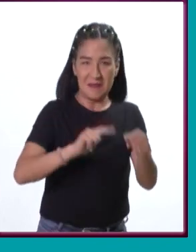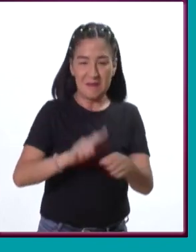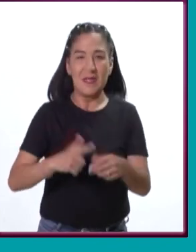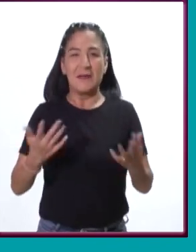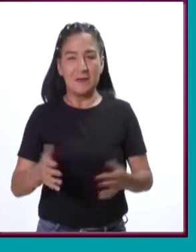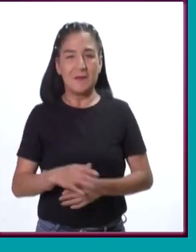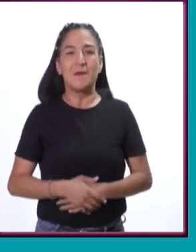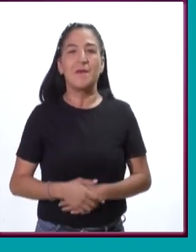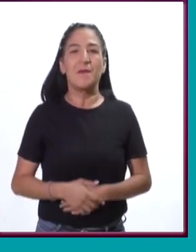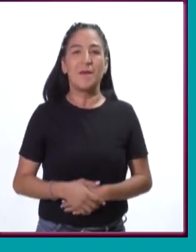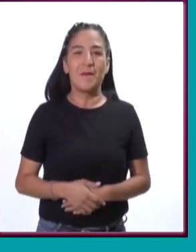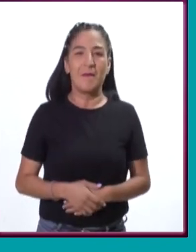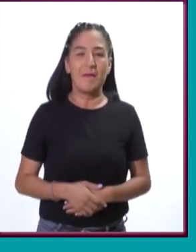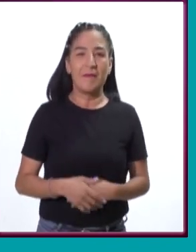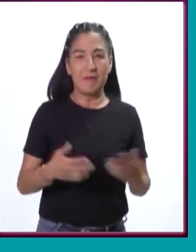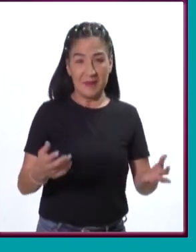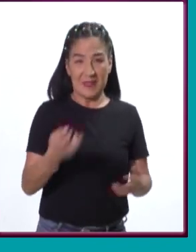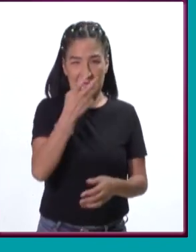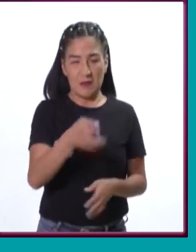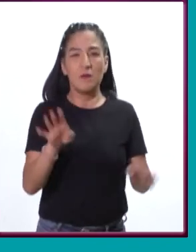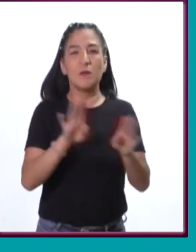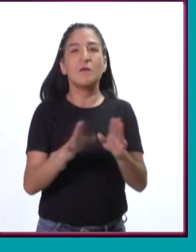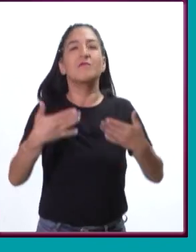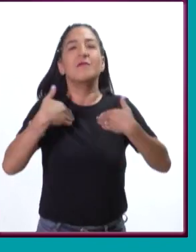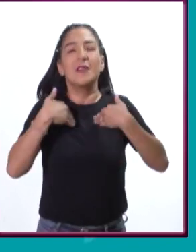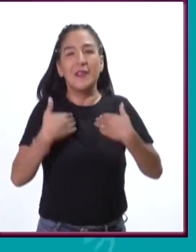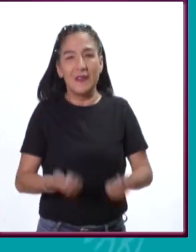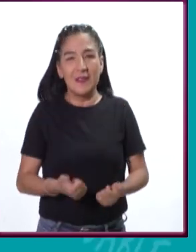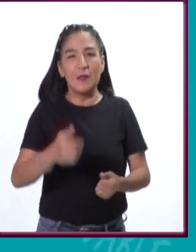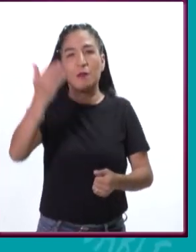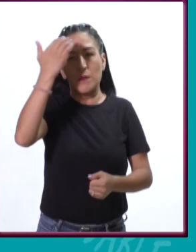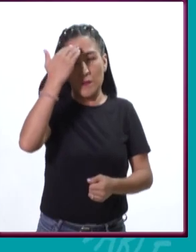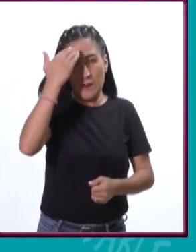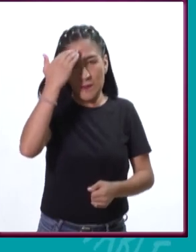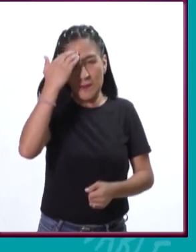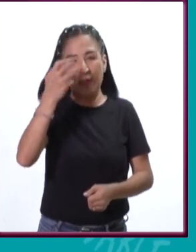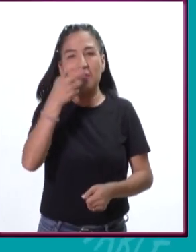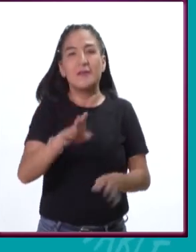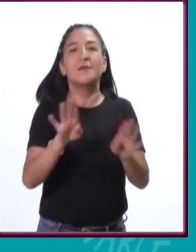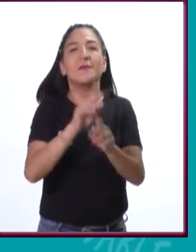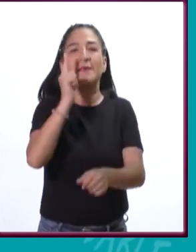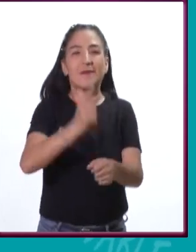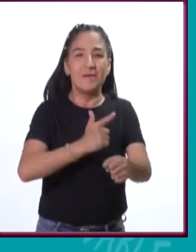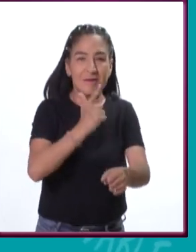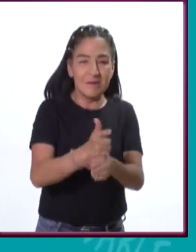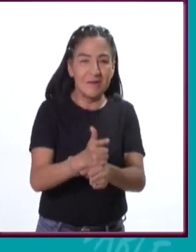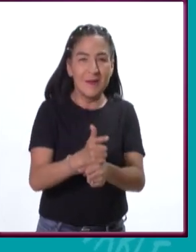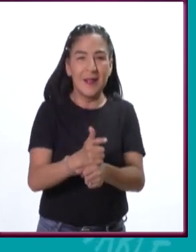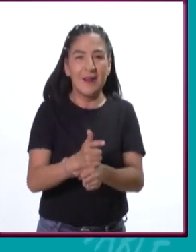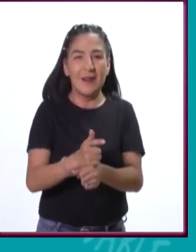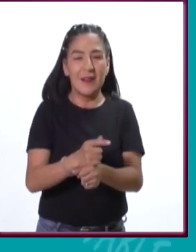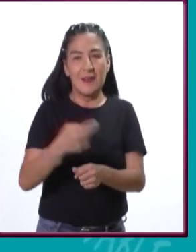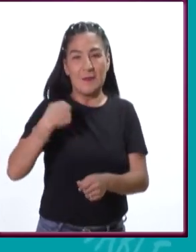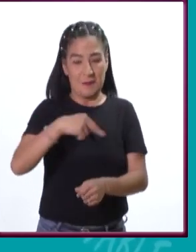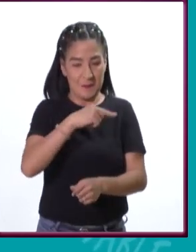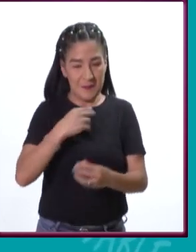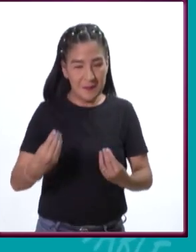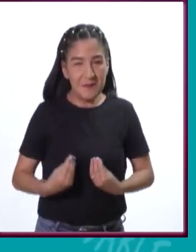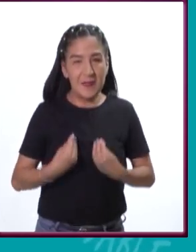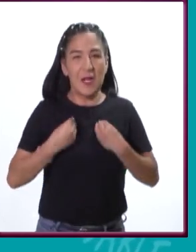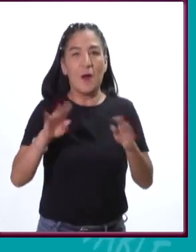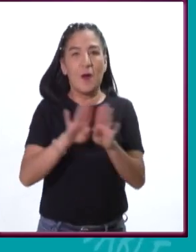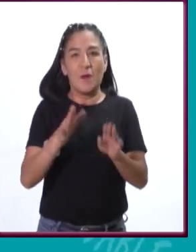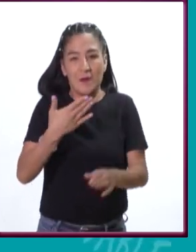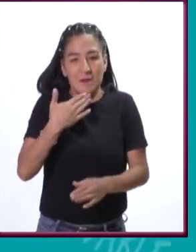bosque, de los bosques que van a las gentes como el bosque Chapultepec. El bosque Chapultepec tiene zoológico,